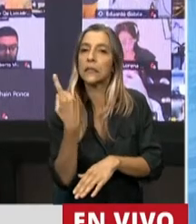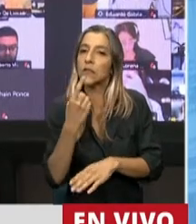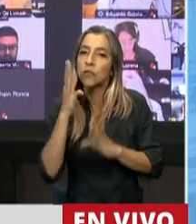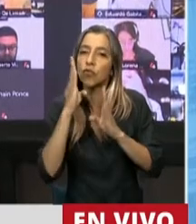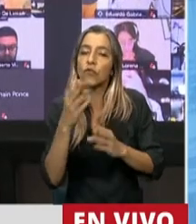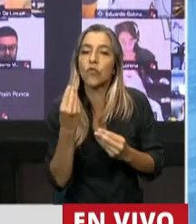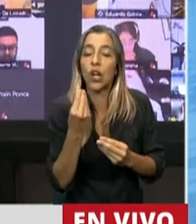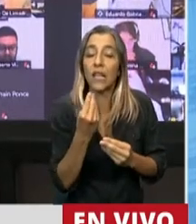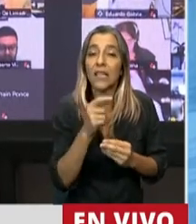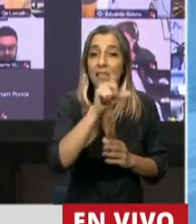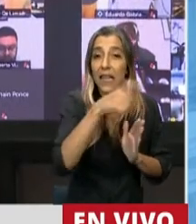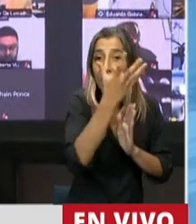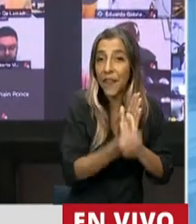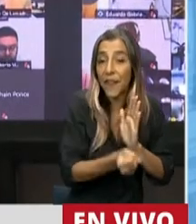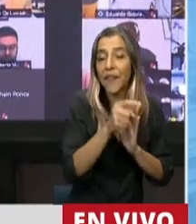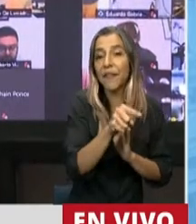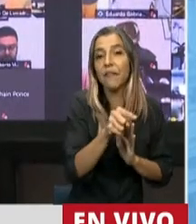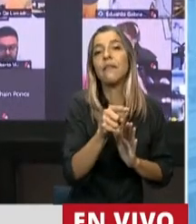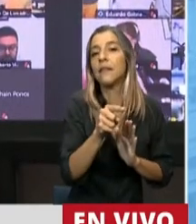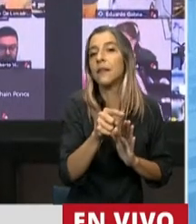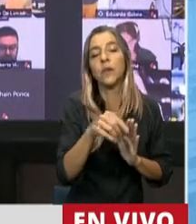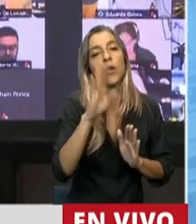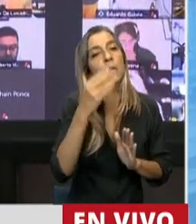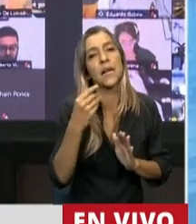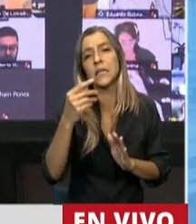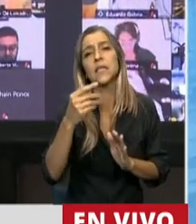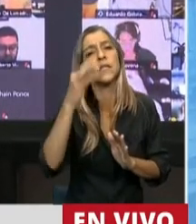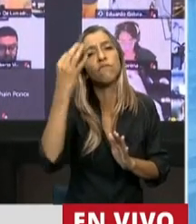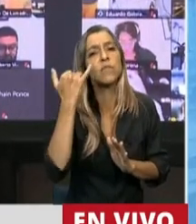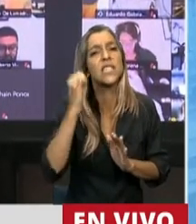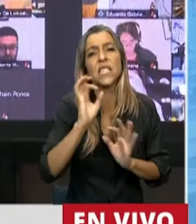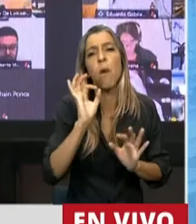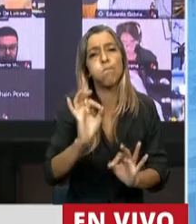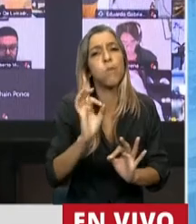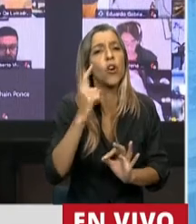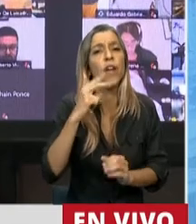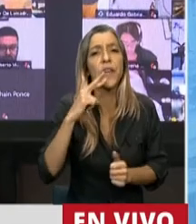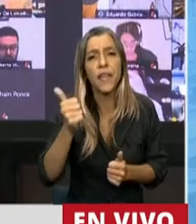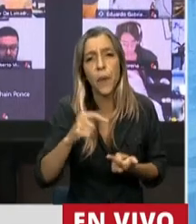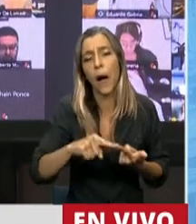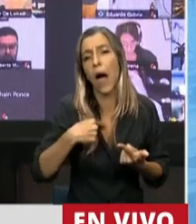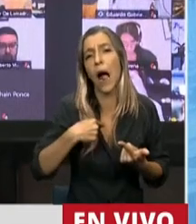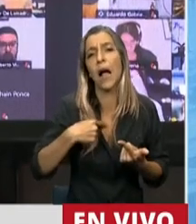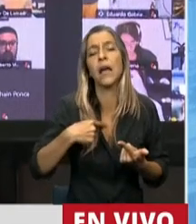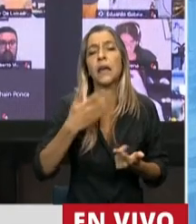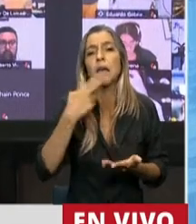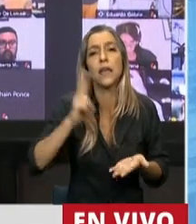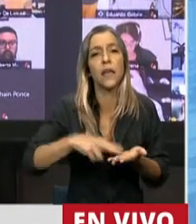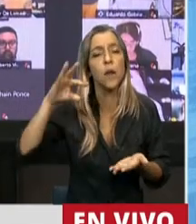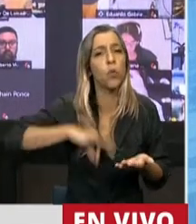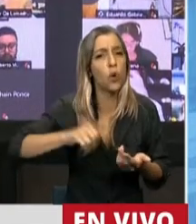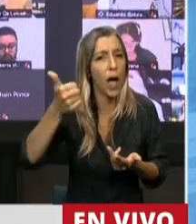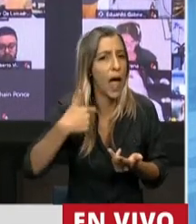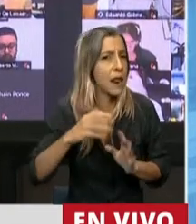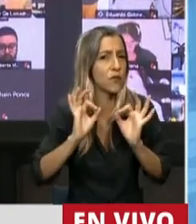tarjetas de débito serán fundamentalmente sobre el impuesto al valor agregado y sobre el impuesto a la ganancia lo cual de no haber una decisión